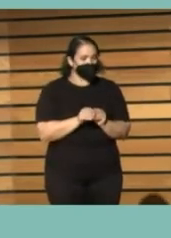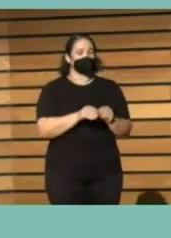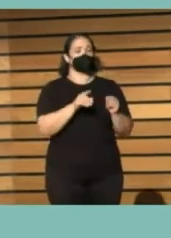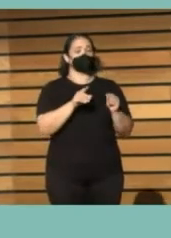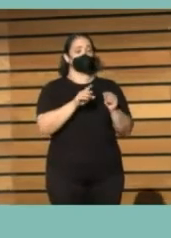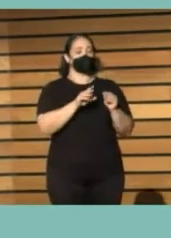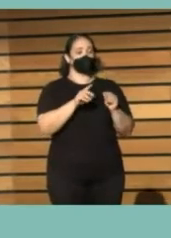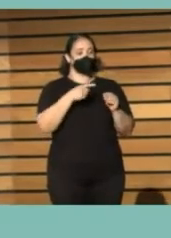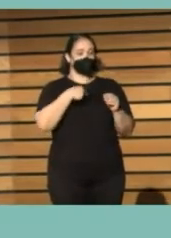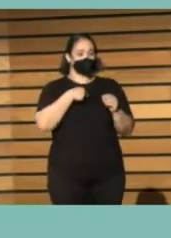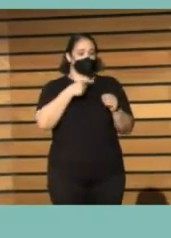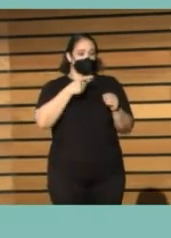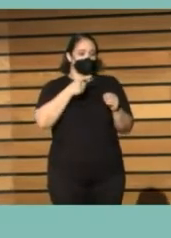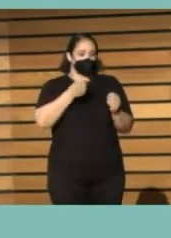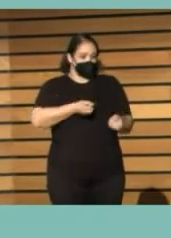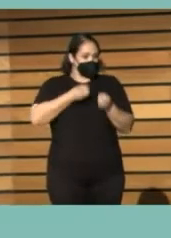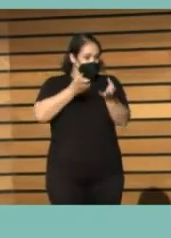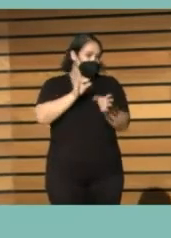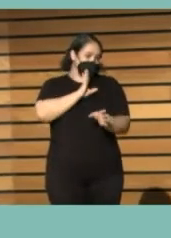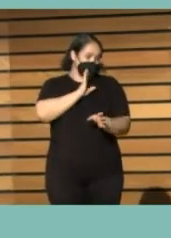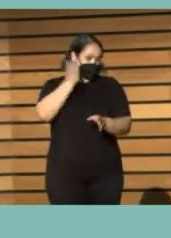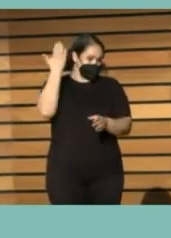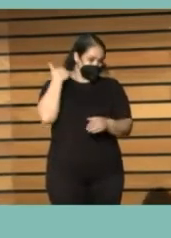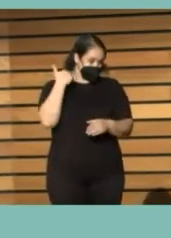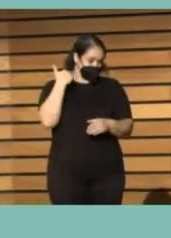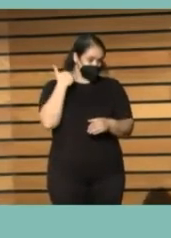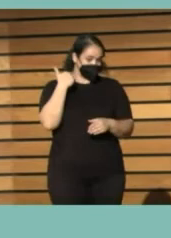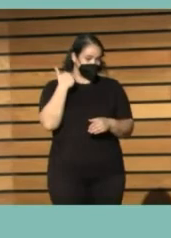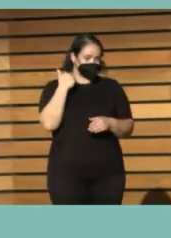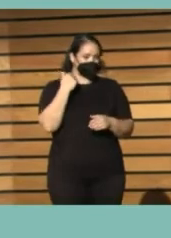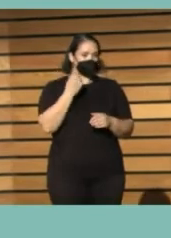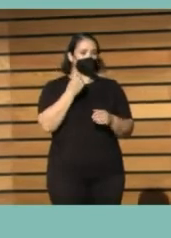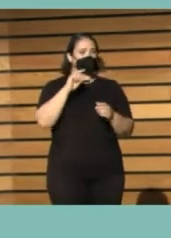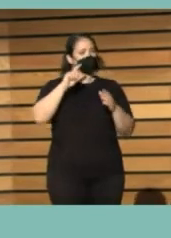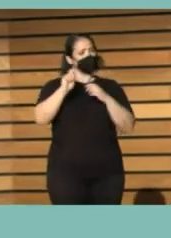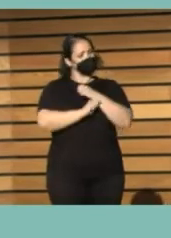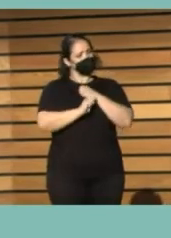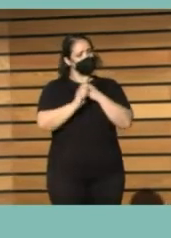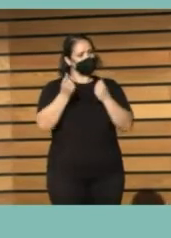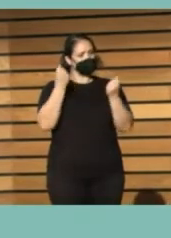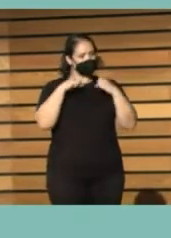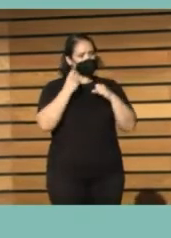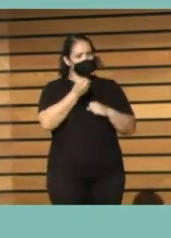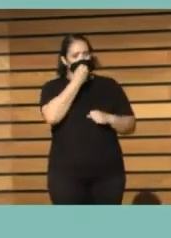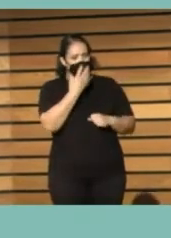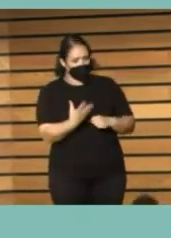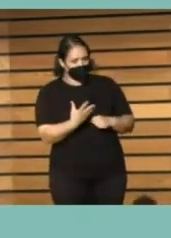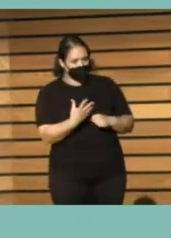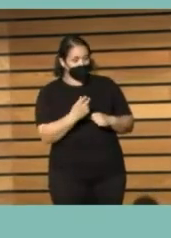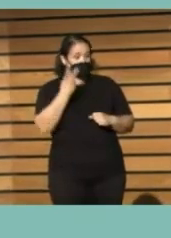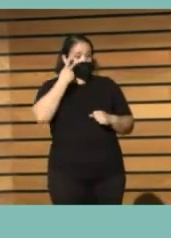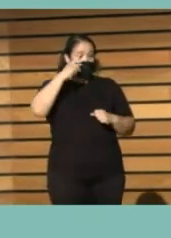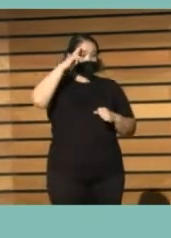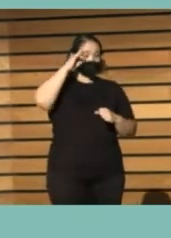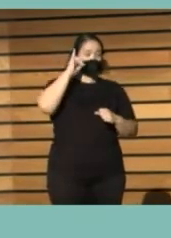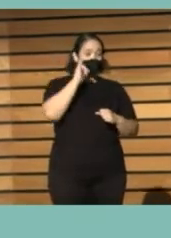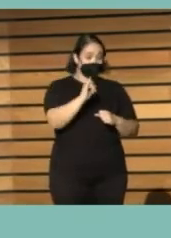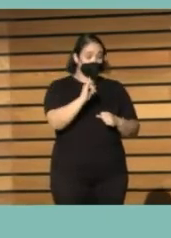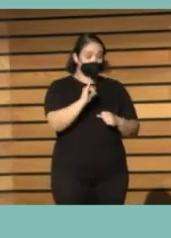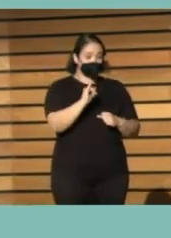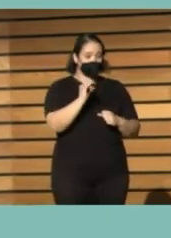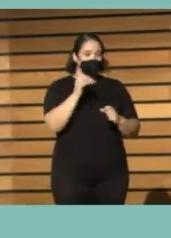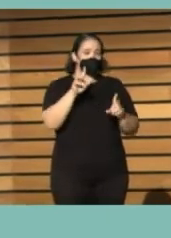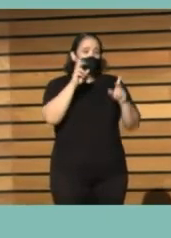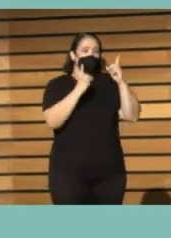lo que también ayer avanzábamos, hay muchas buenas prácticas, hay muchas experiencias, pero a veces son incluso